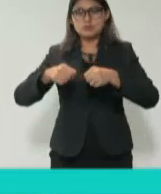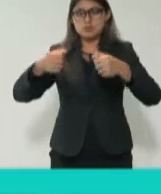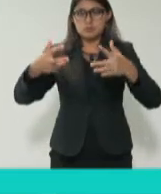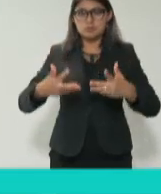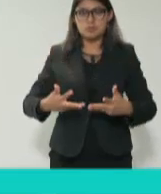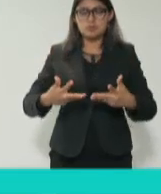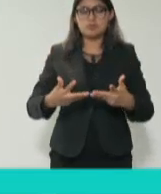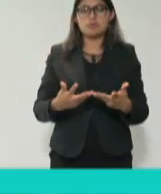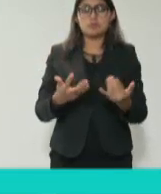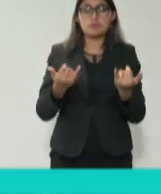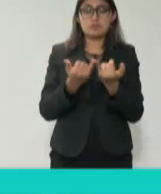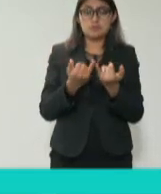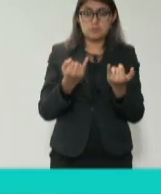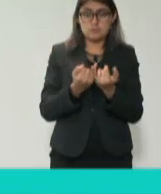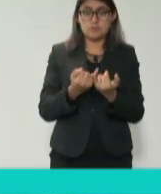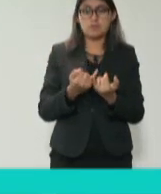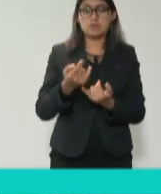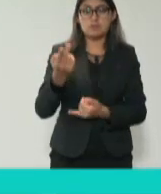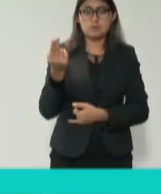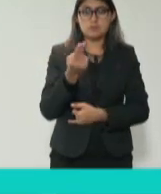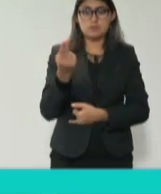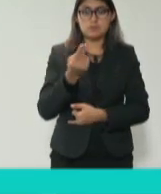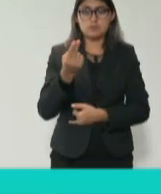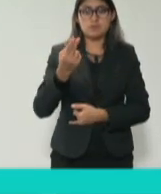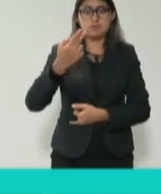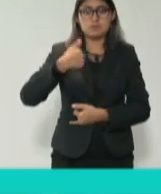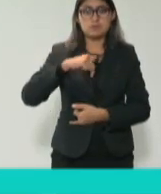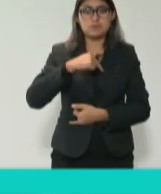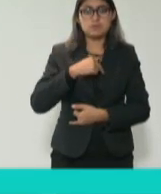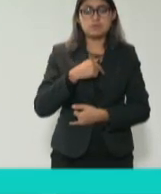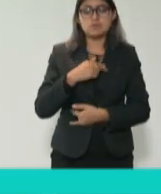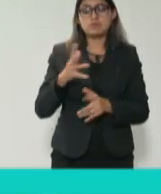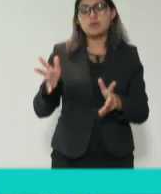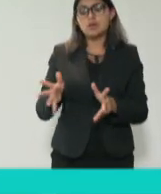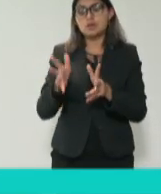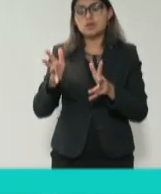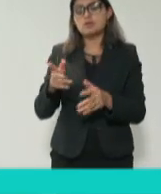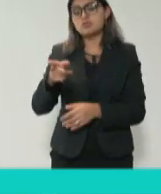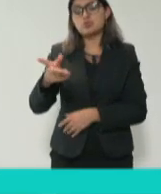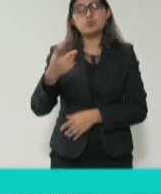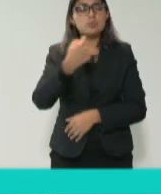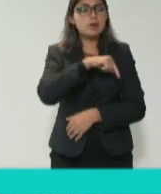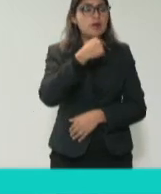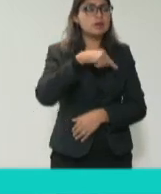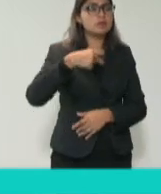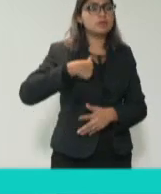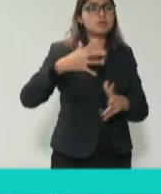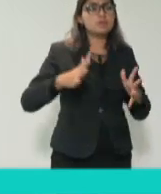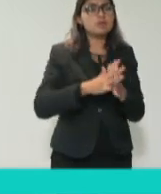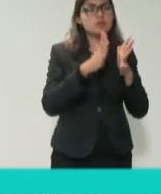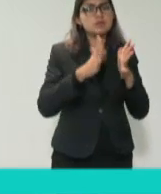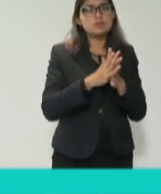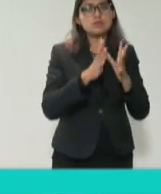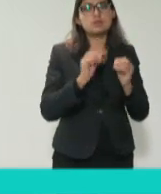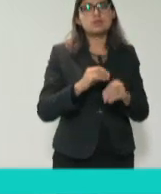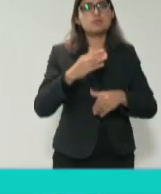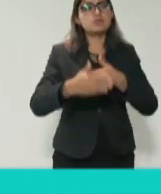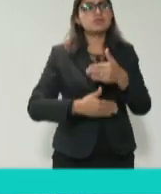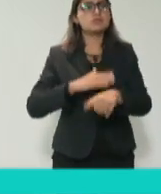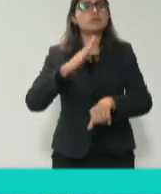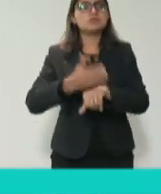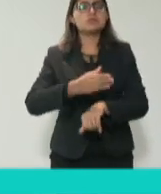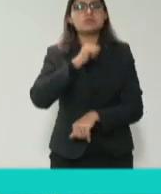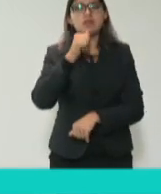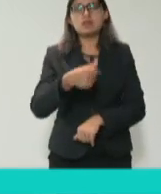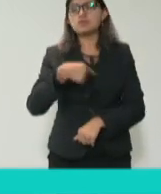generar o seguir generando ese desánimo de percepción, de impunidad que